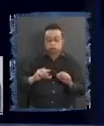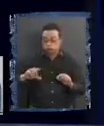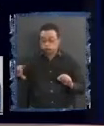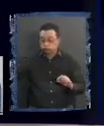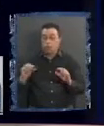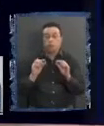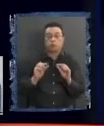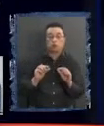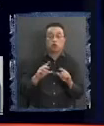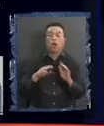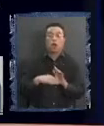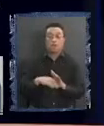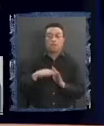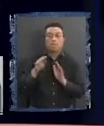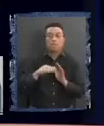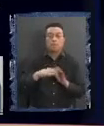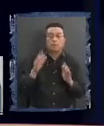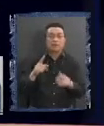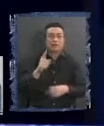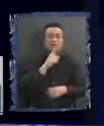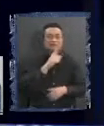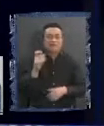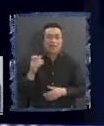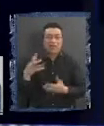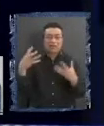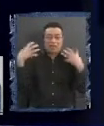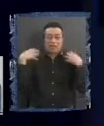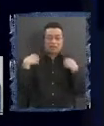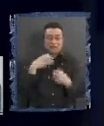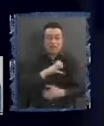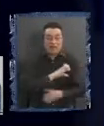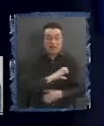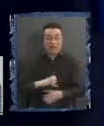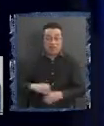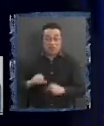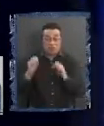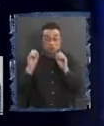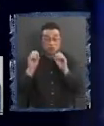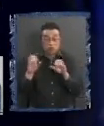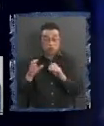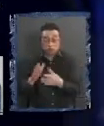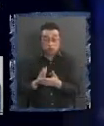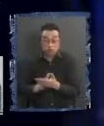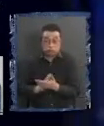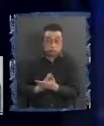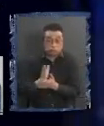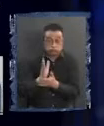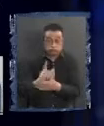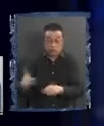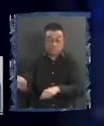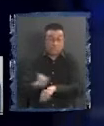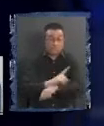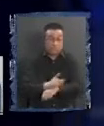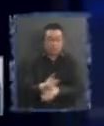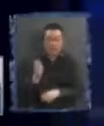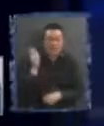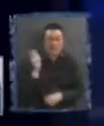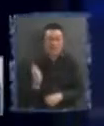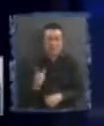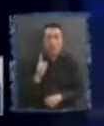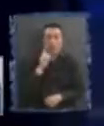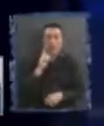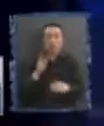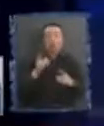más de una de 100 deberes al Estado y muchos de ellos entran en vigencia de inmediato y hay deberes suaves